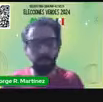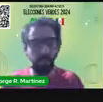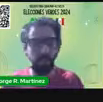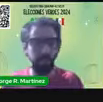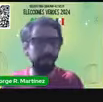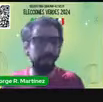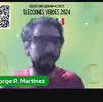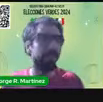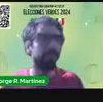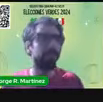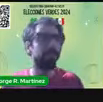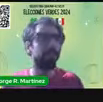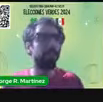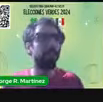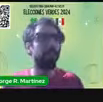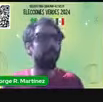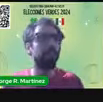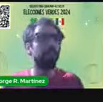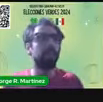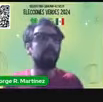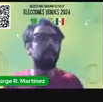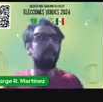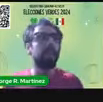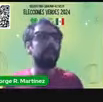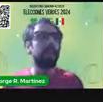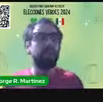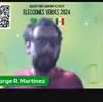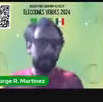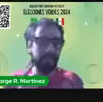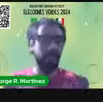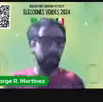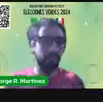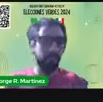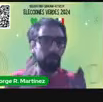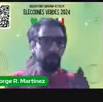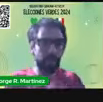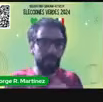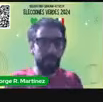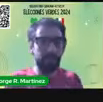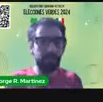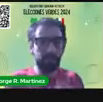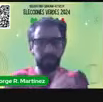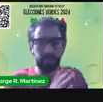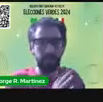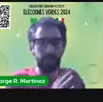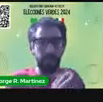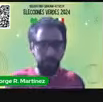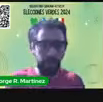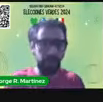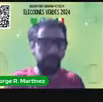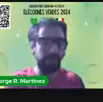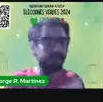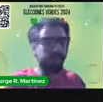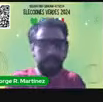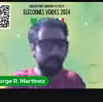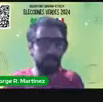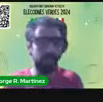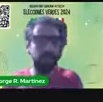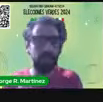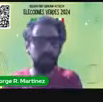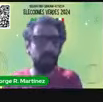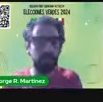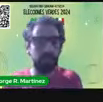o activistas climáticas tenemos que también tomar en cuenta que falta esa conexión, los problemas de los que se habla están directamente